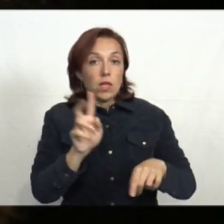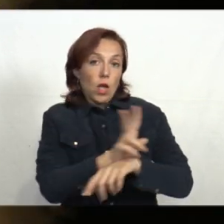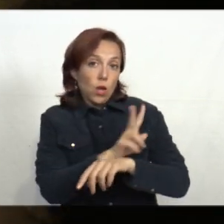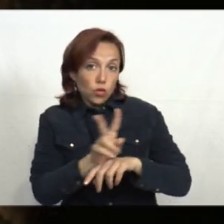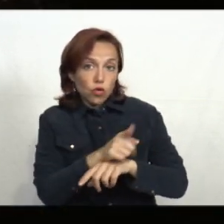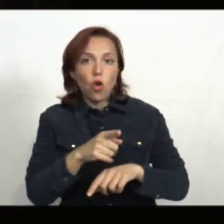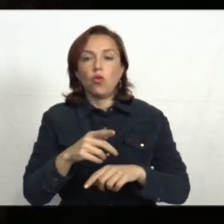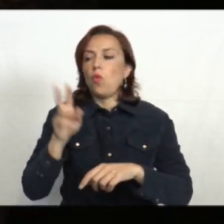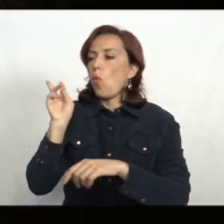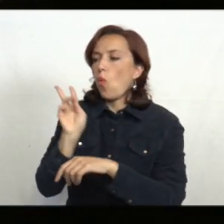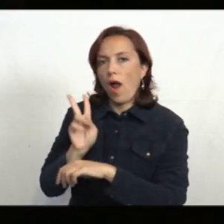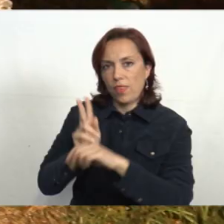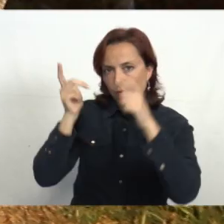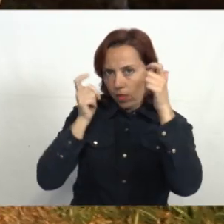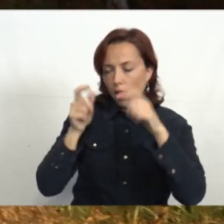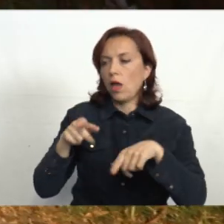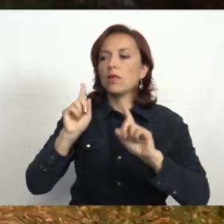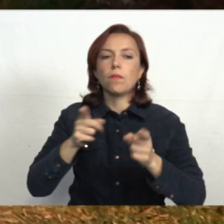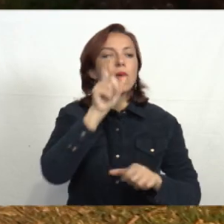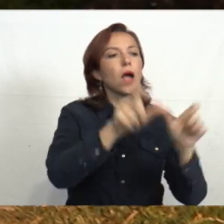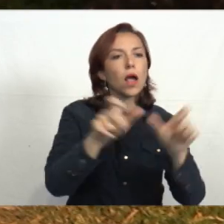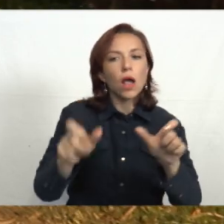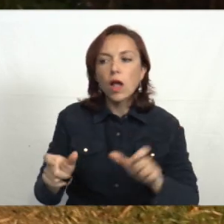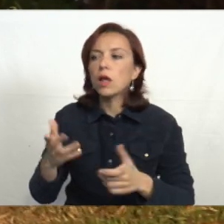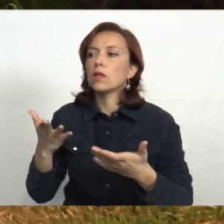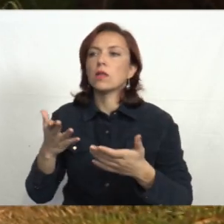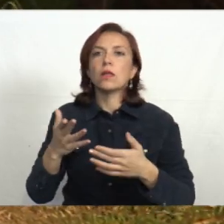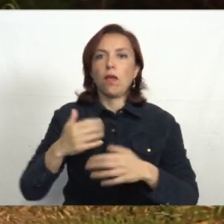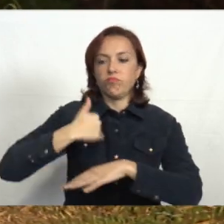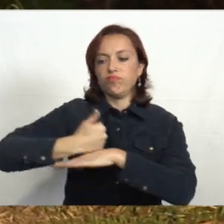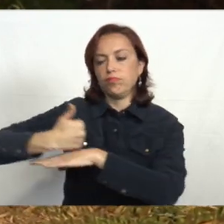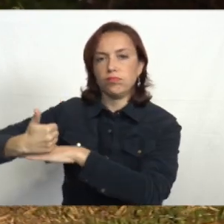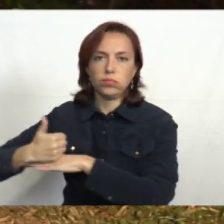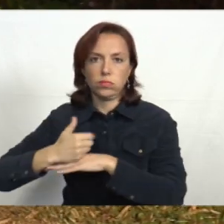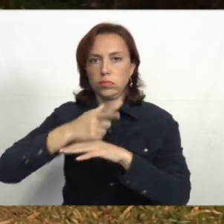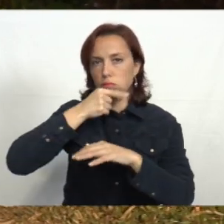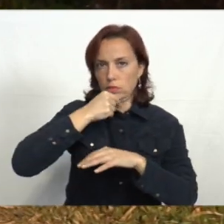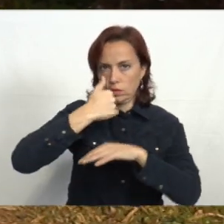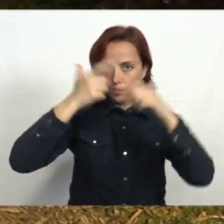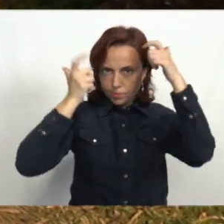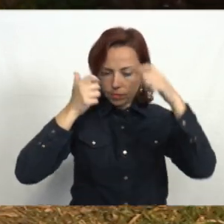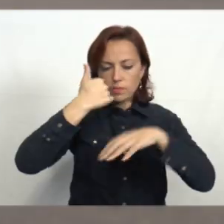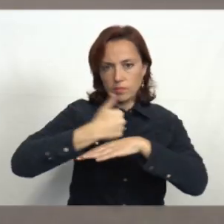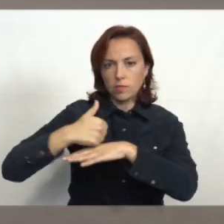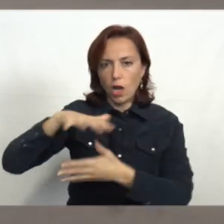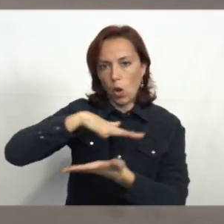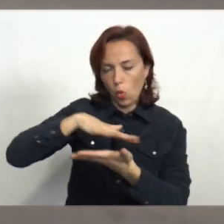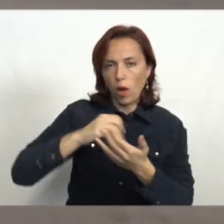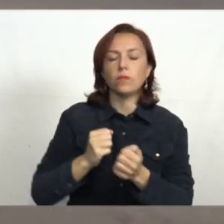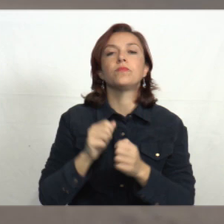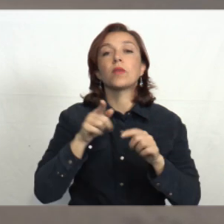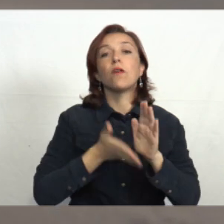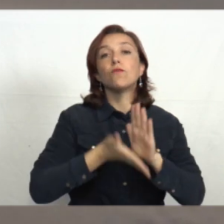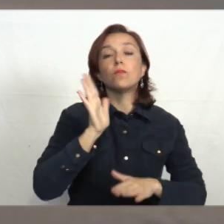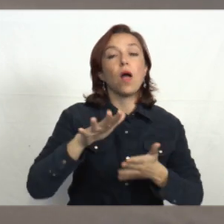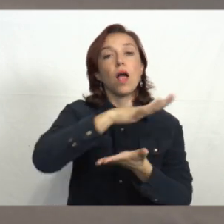los guardias y la ciudadanía, y el agrado de la presencia de la guardia en esos lugares. Comenzamos a desplegarnos